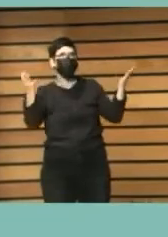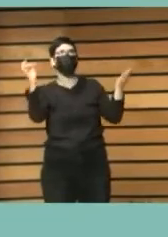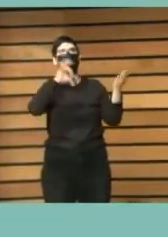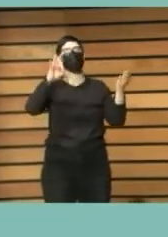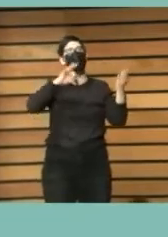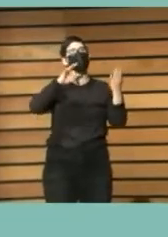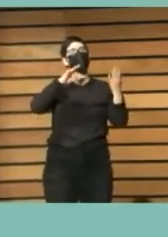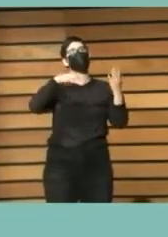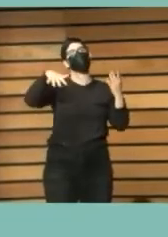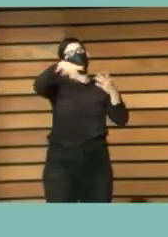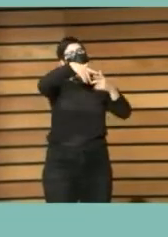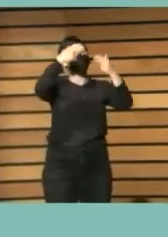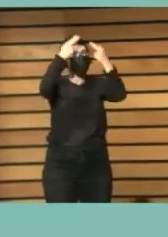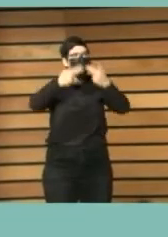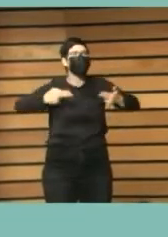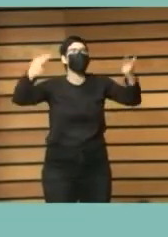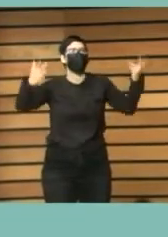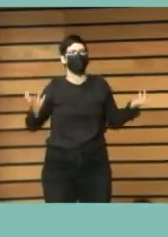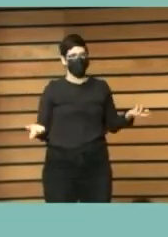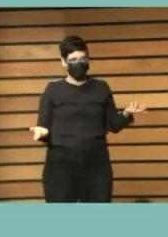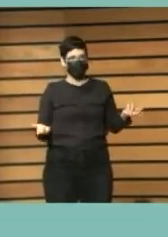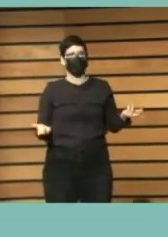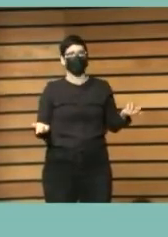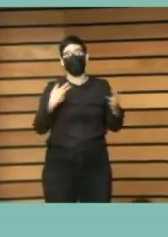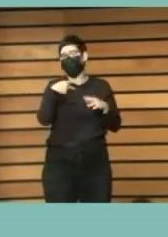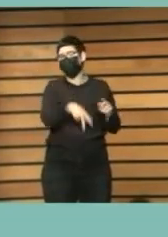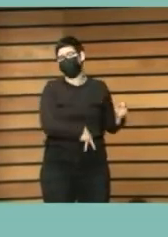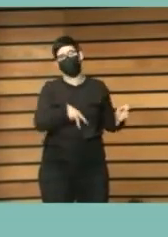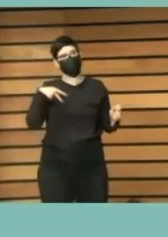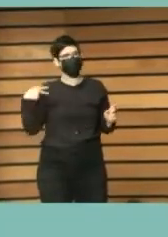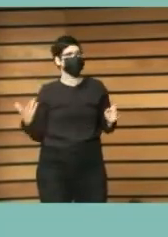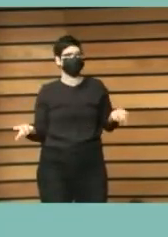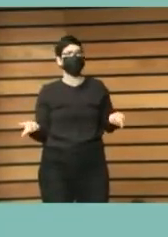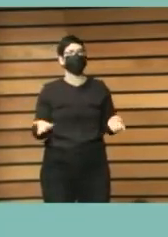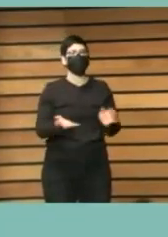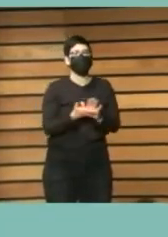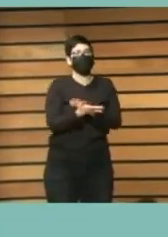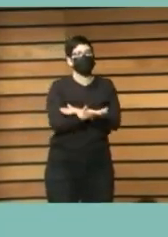del nivel que fuera en general y en este sentido